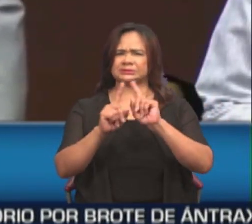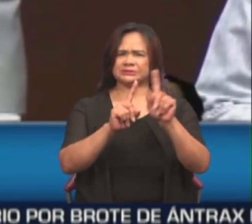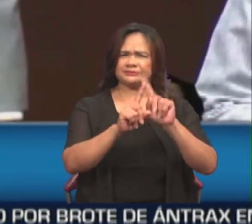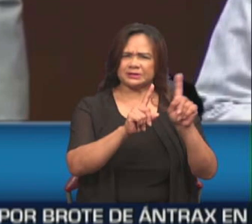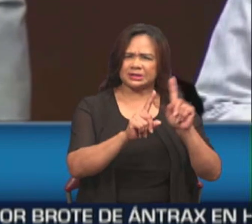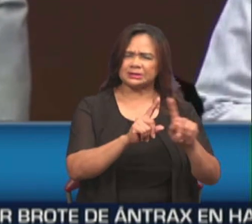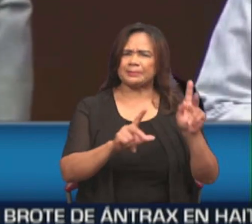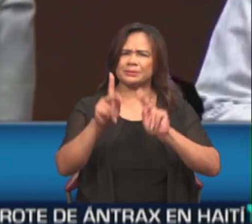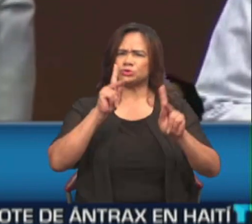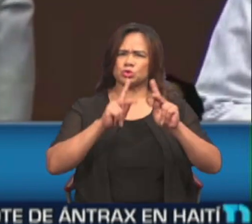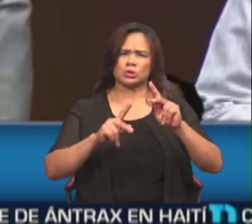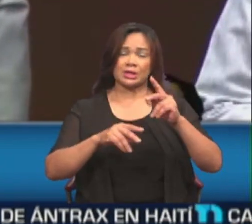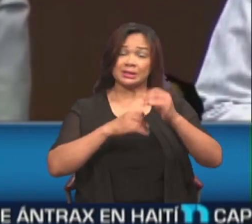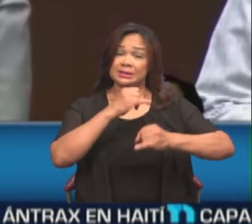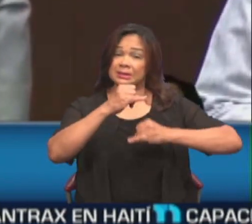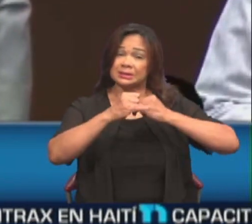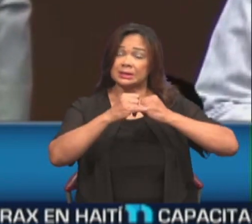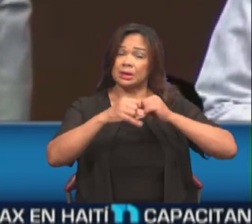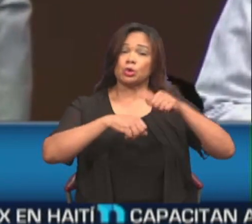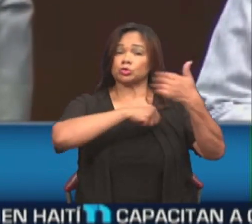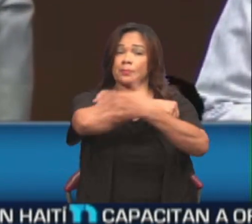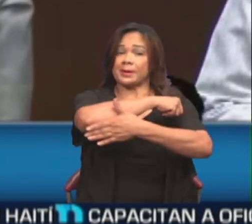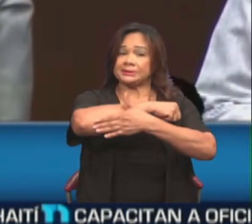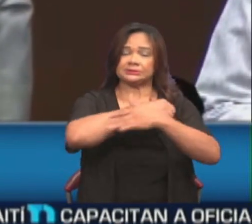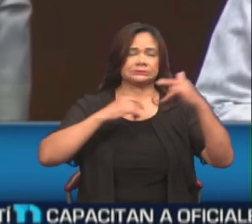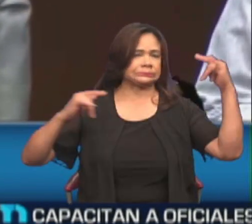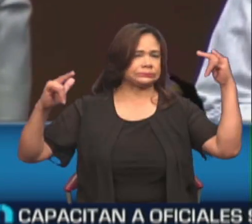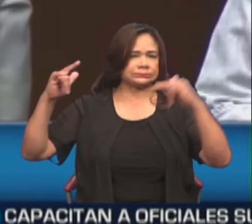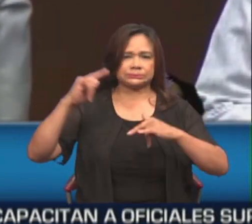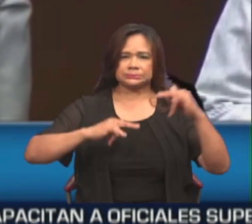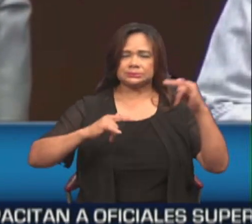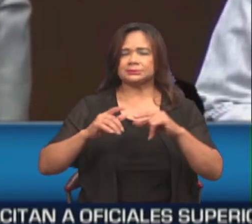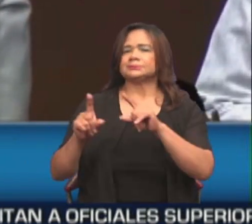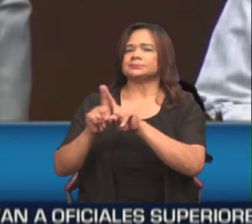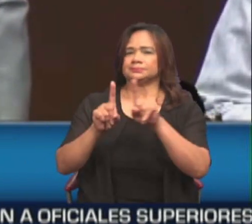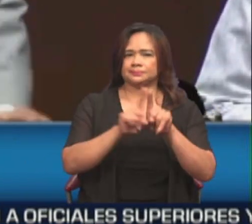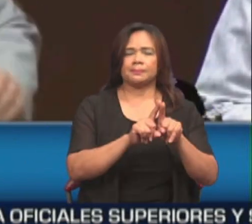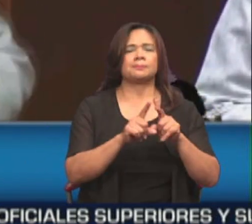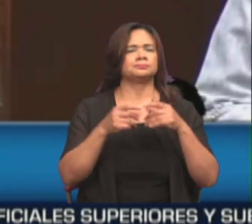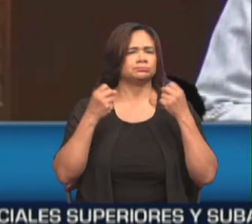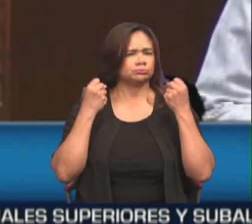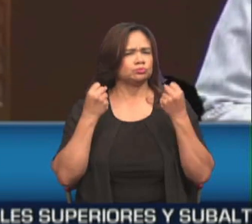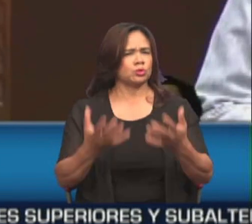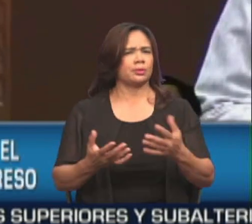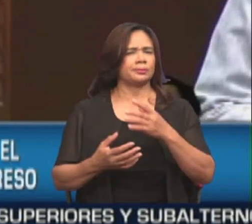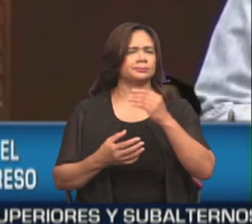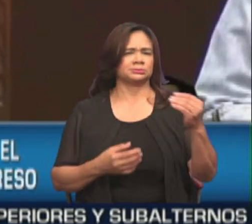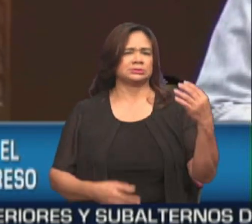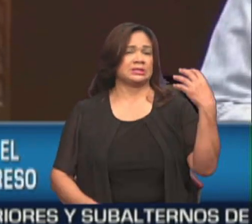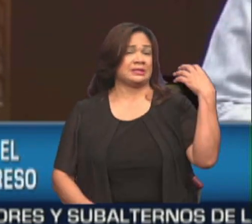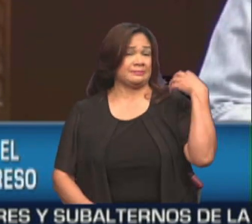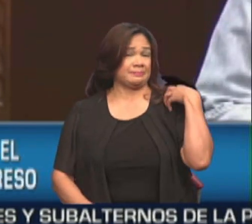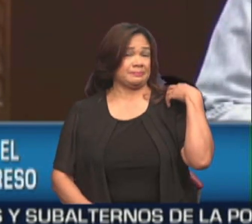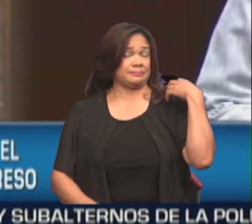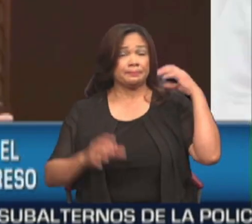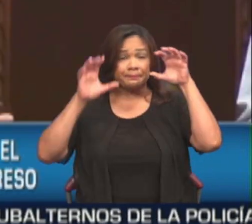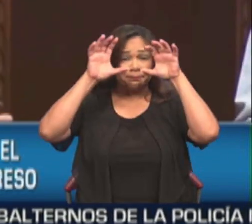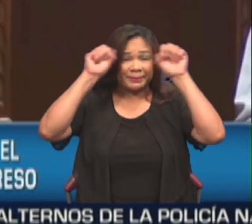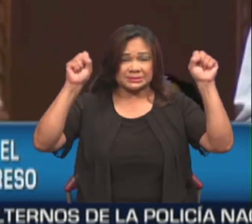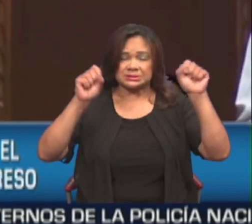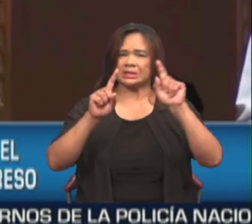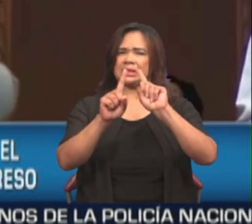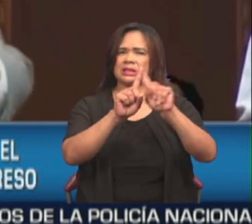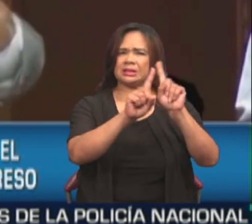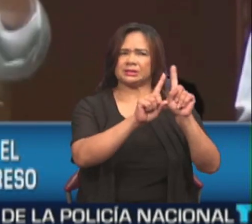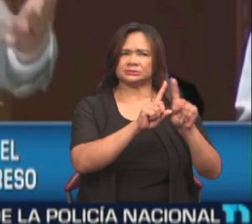internacionales y, sobre todo, una gran cantidad de jefes de estados. Yo